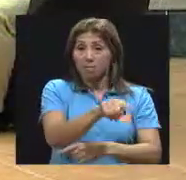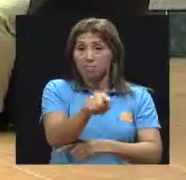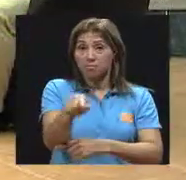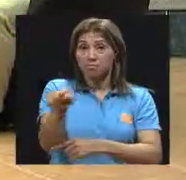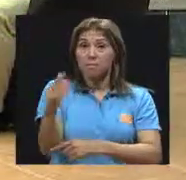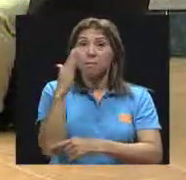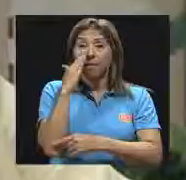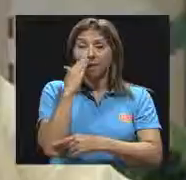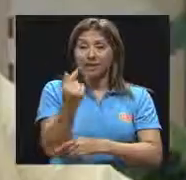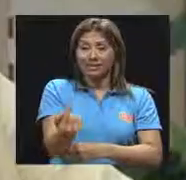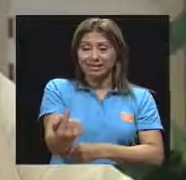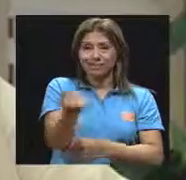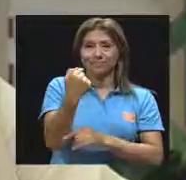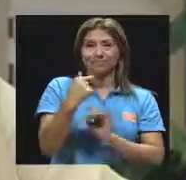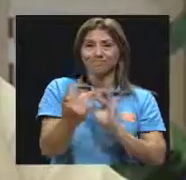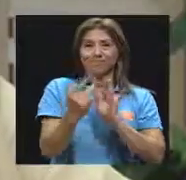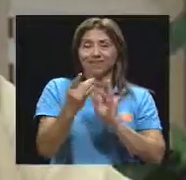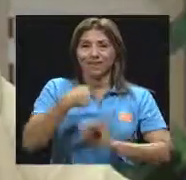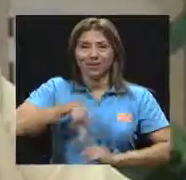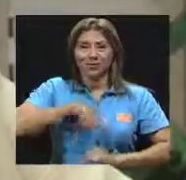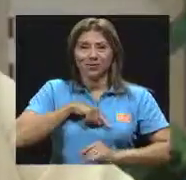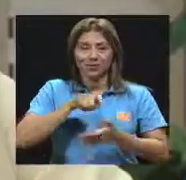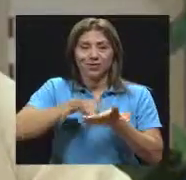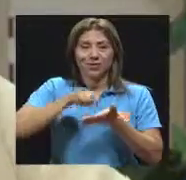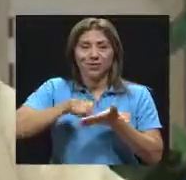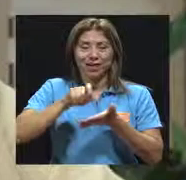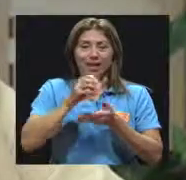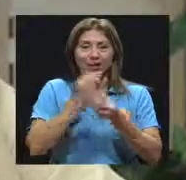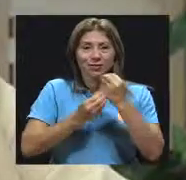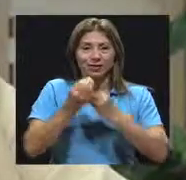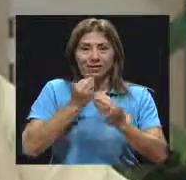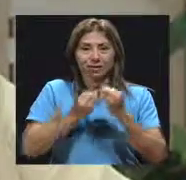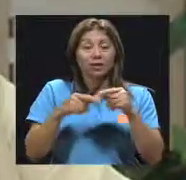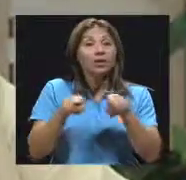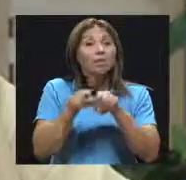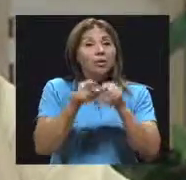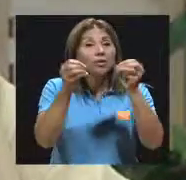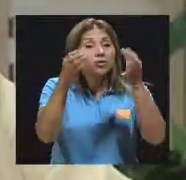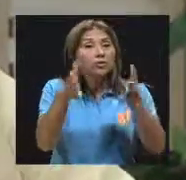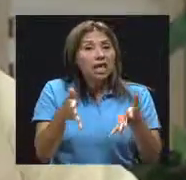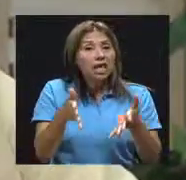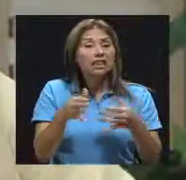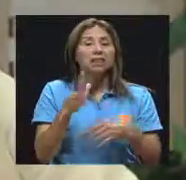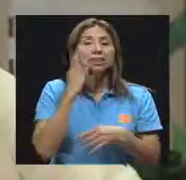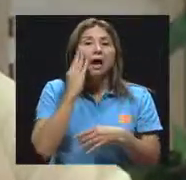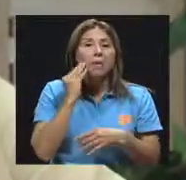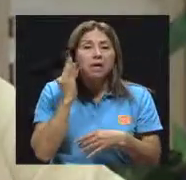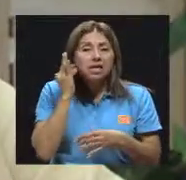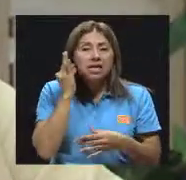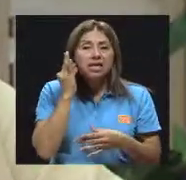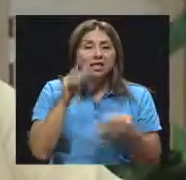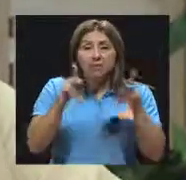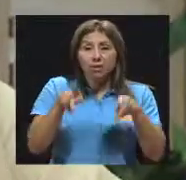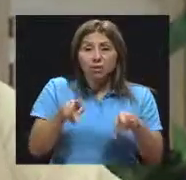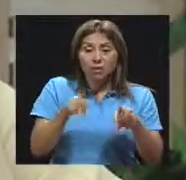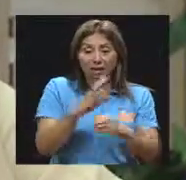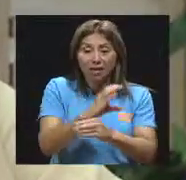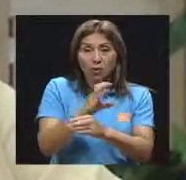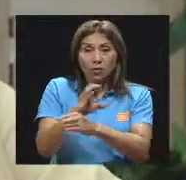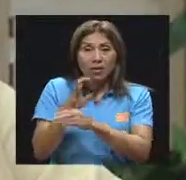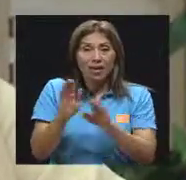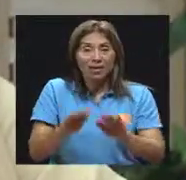los docentes, abuelitas, cuidadoras, empleadas domésticas, es muy común esta consulta.